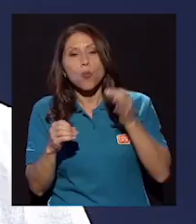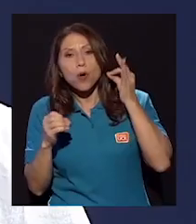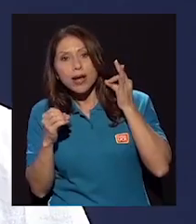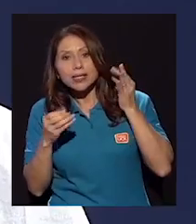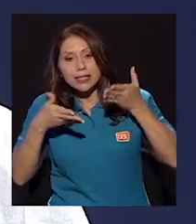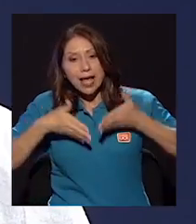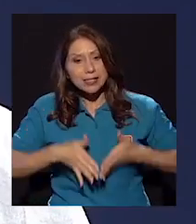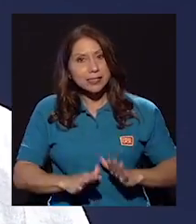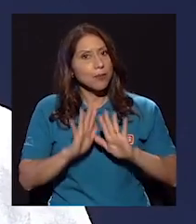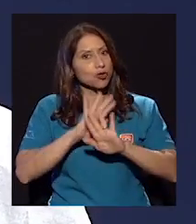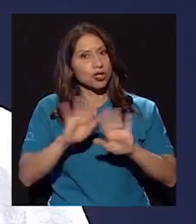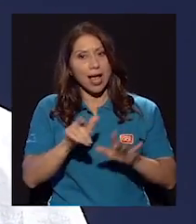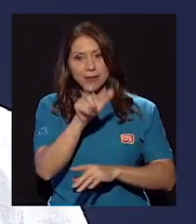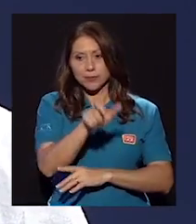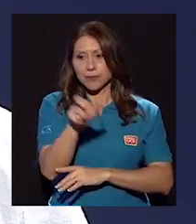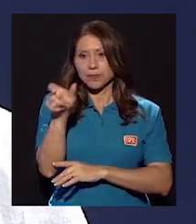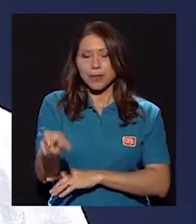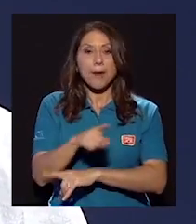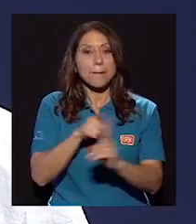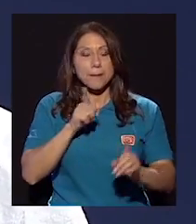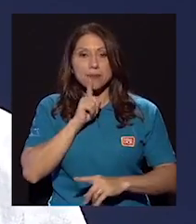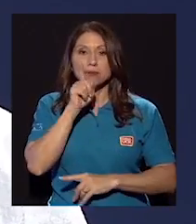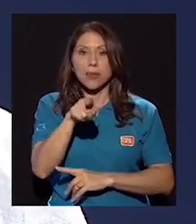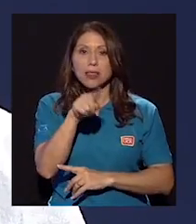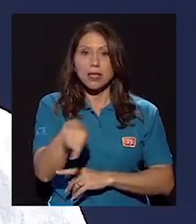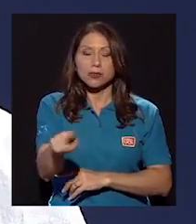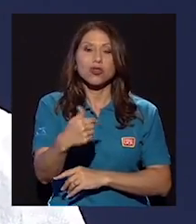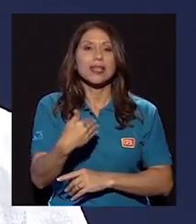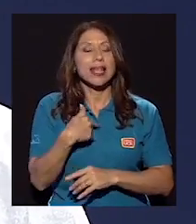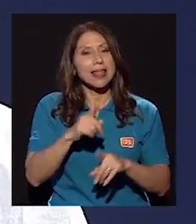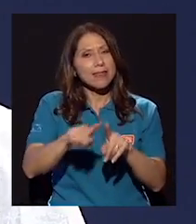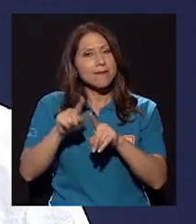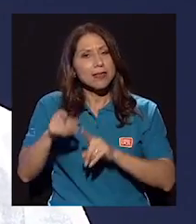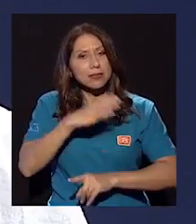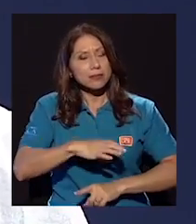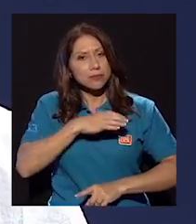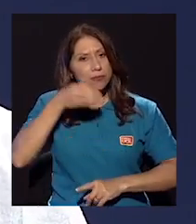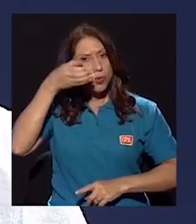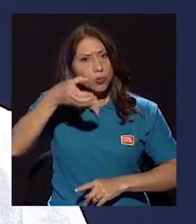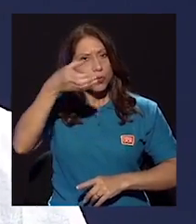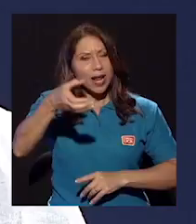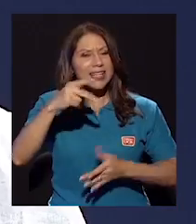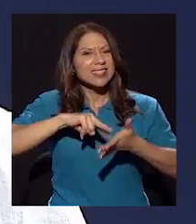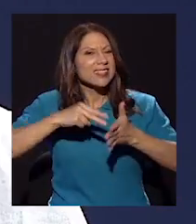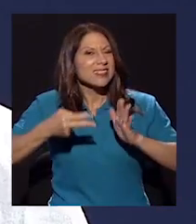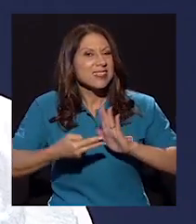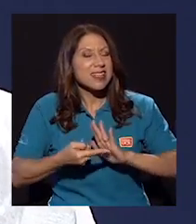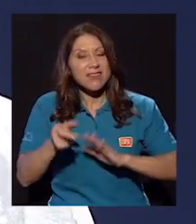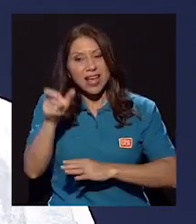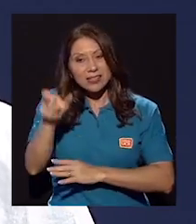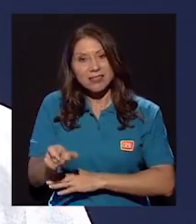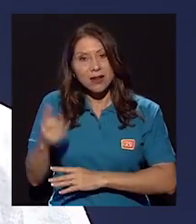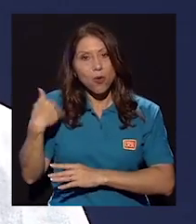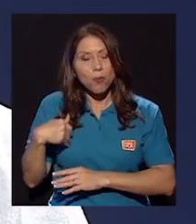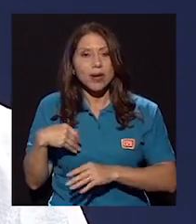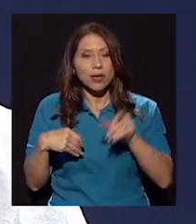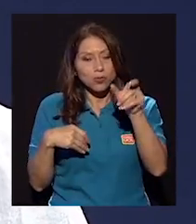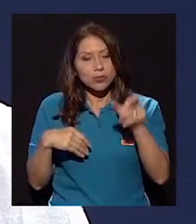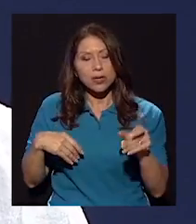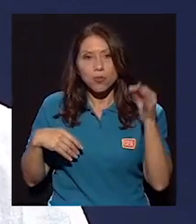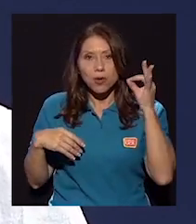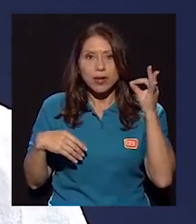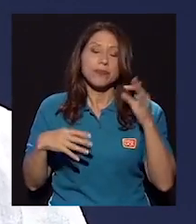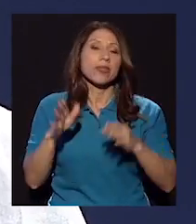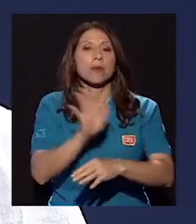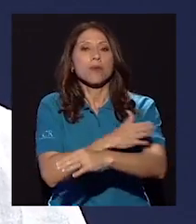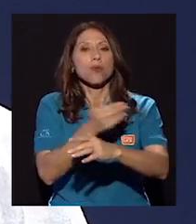determinada forma o de otra, pero en realidad eso viene marcado por un montón de elementos culturales que hay alrededor de qué significa ser hombre o mujer.